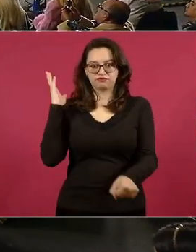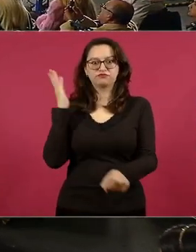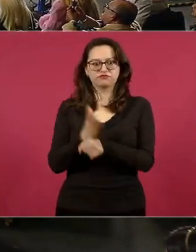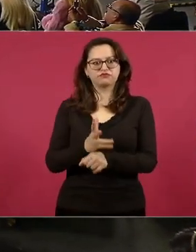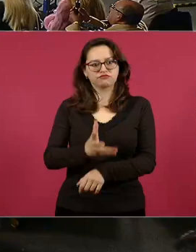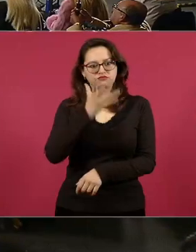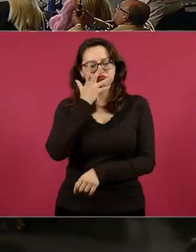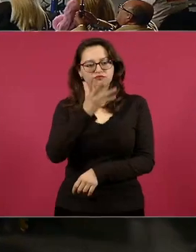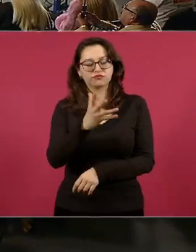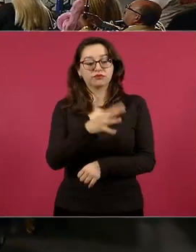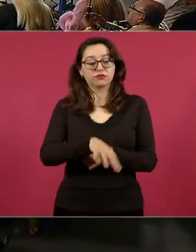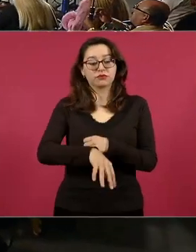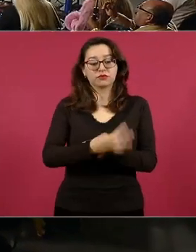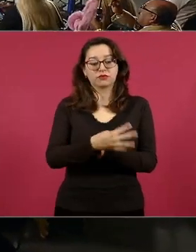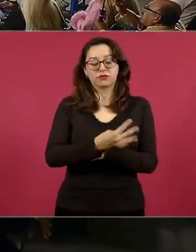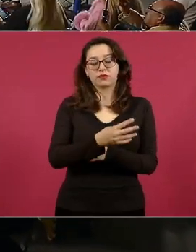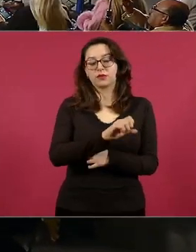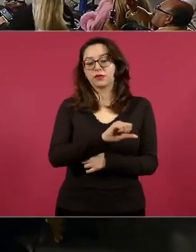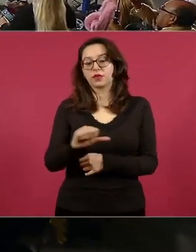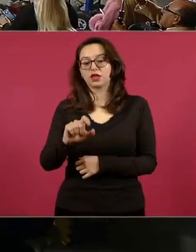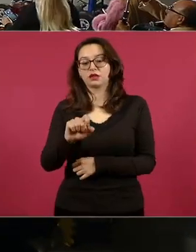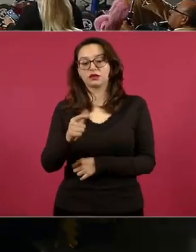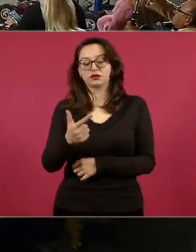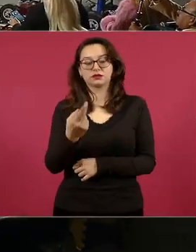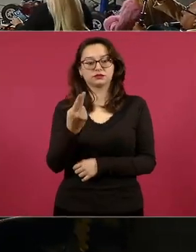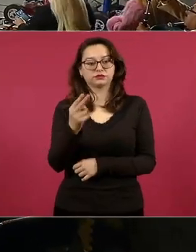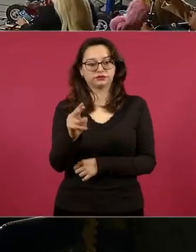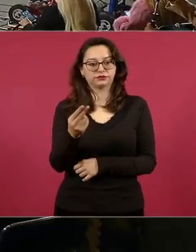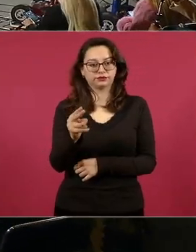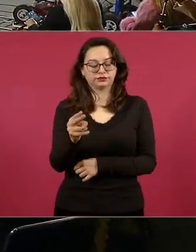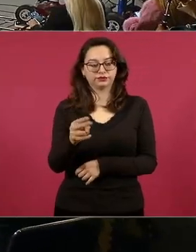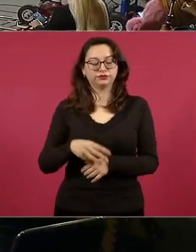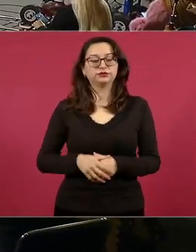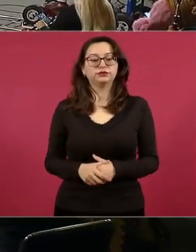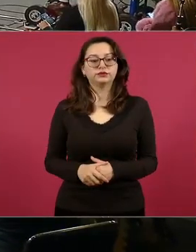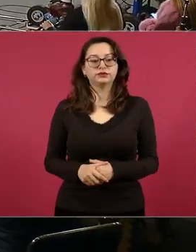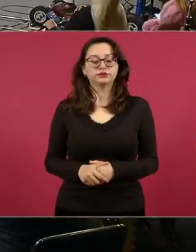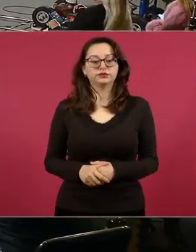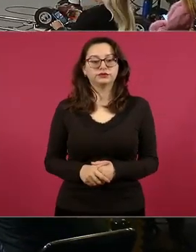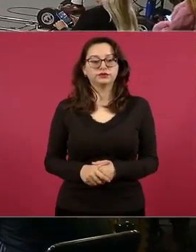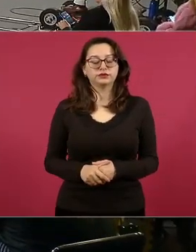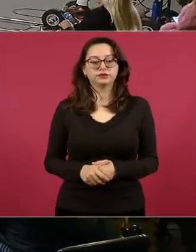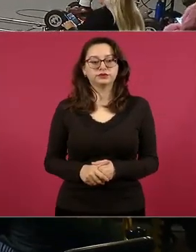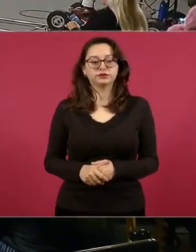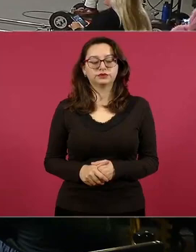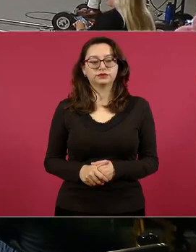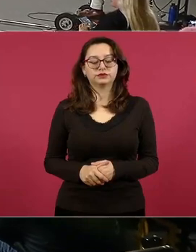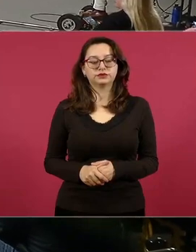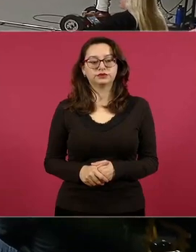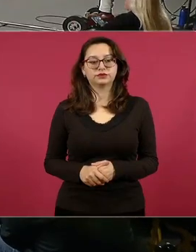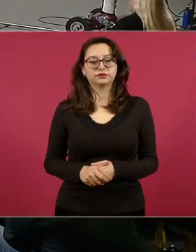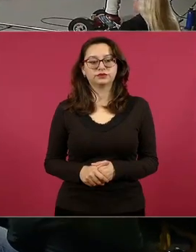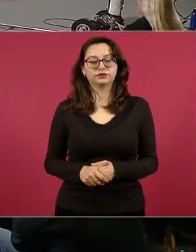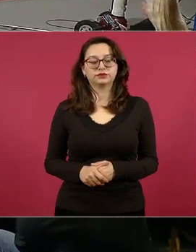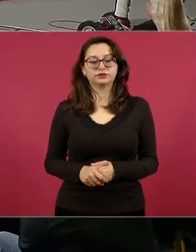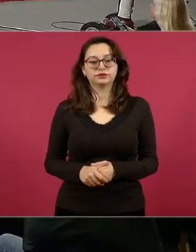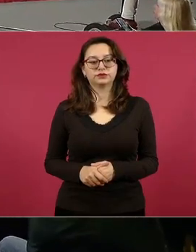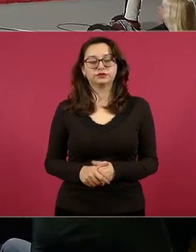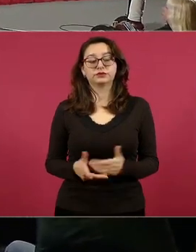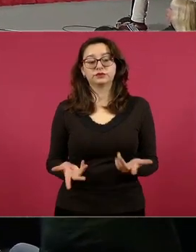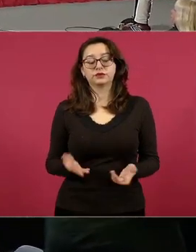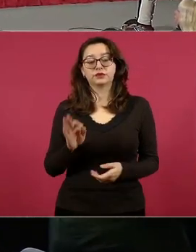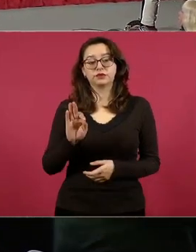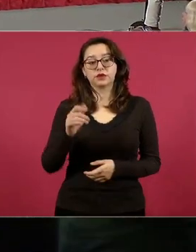27 de noviembre. Tenemos en primer término una extradición por parte de la